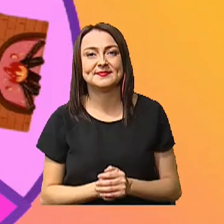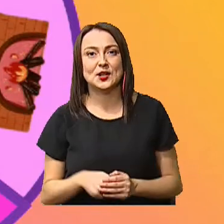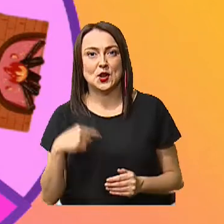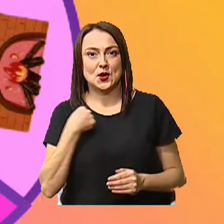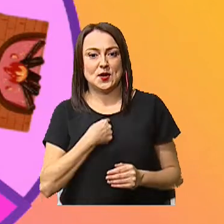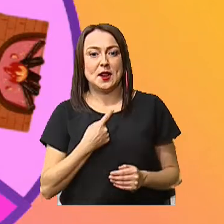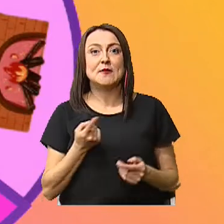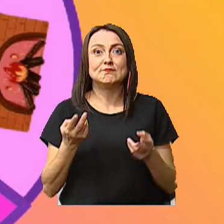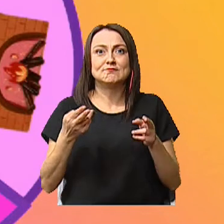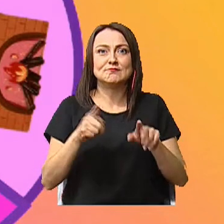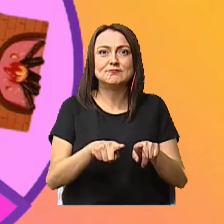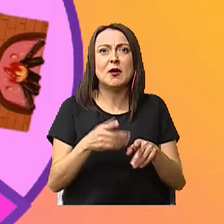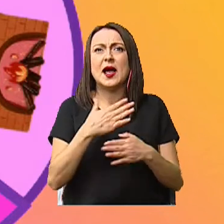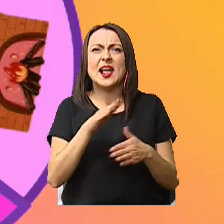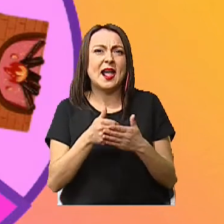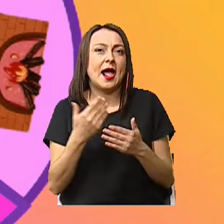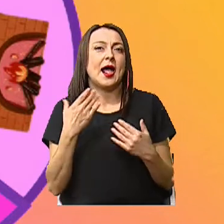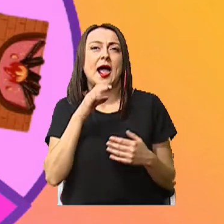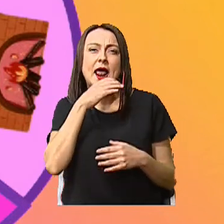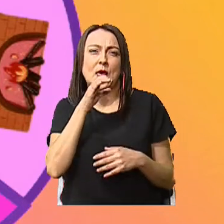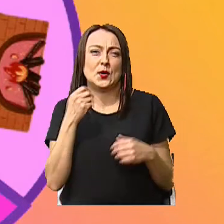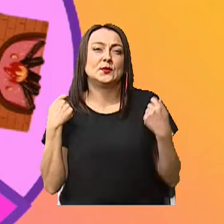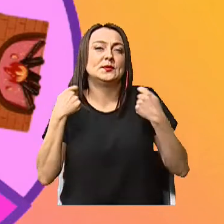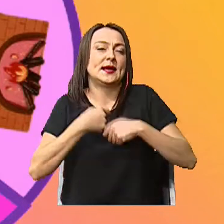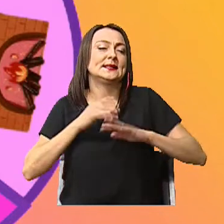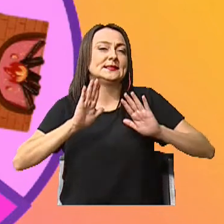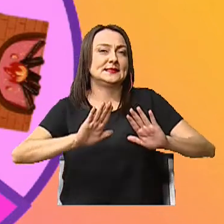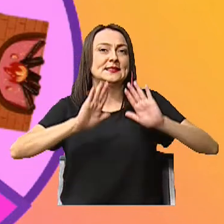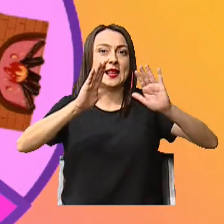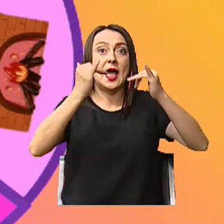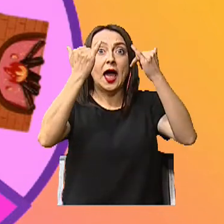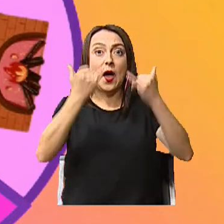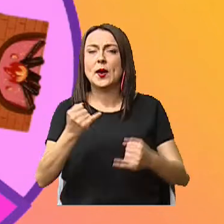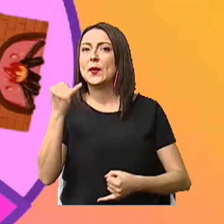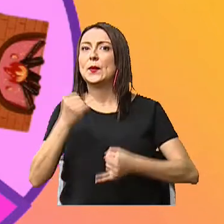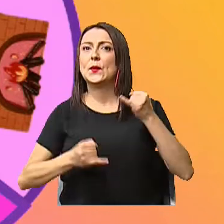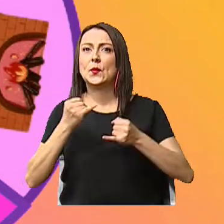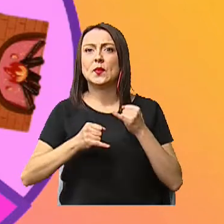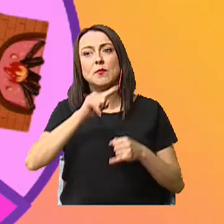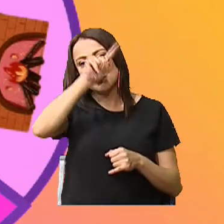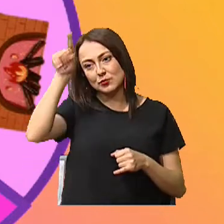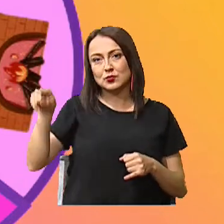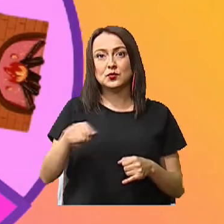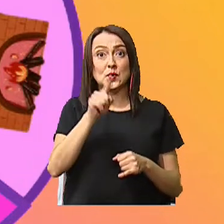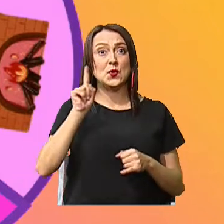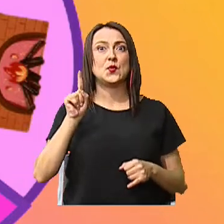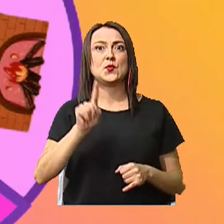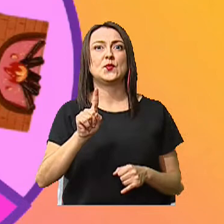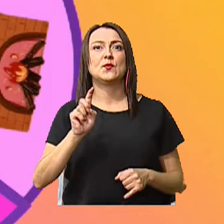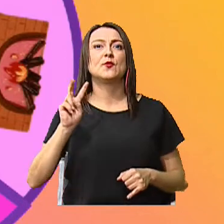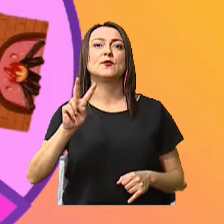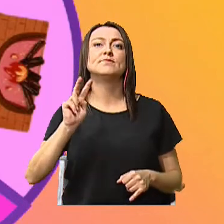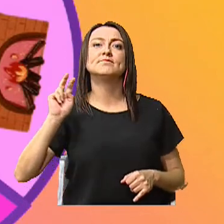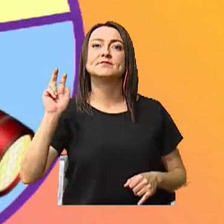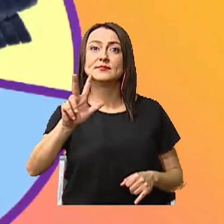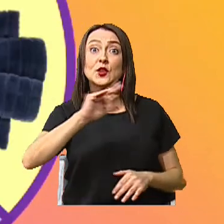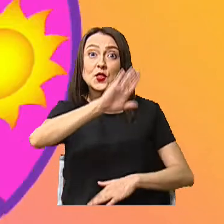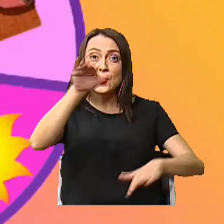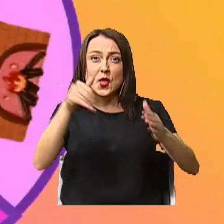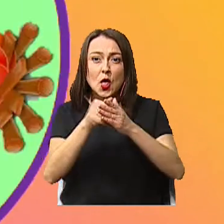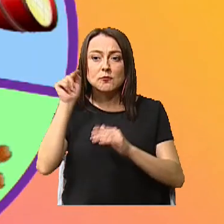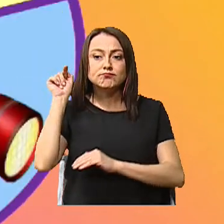produce calor. Excelente. Y vamos con el último giro. Uno, dos, tres. Todos